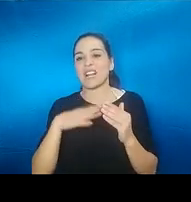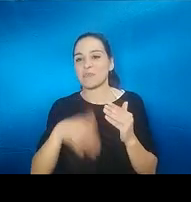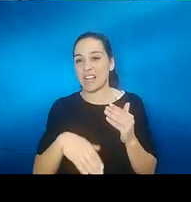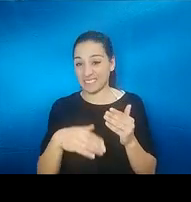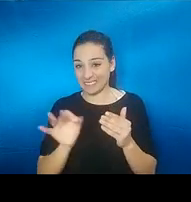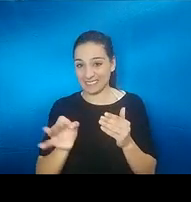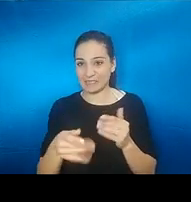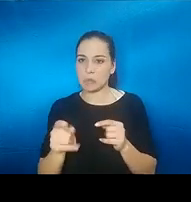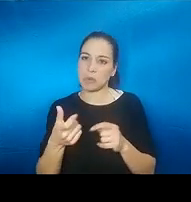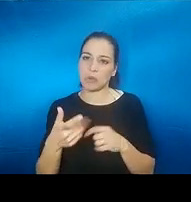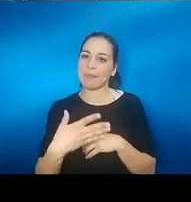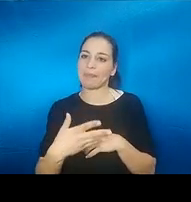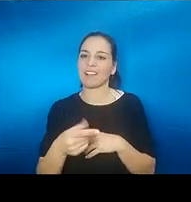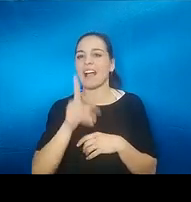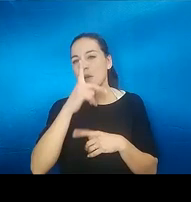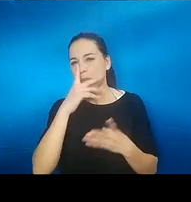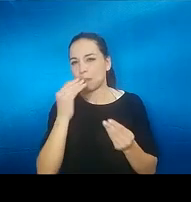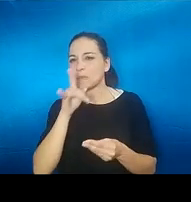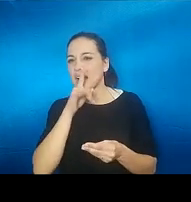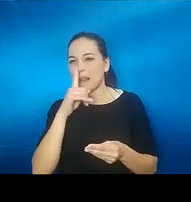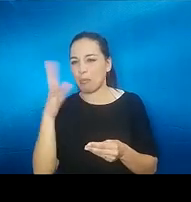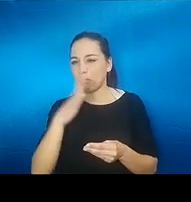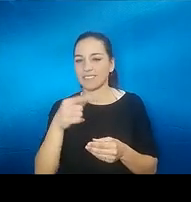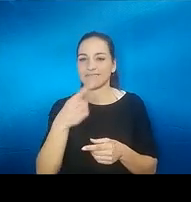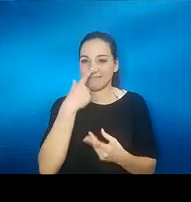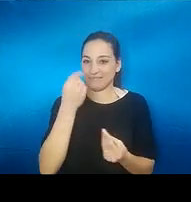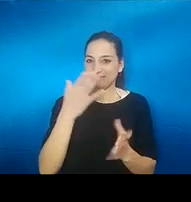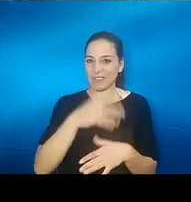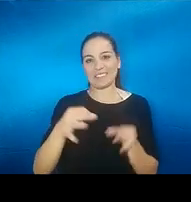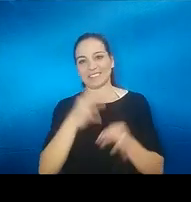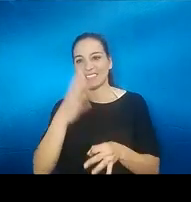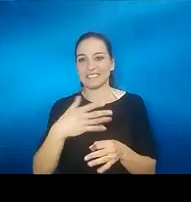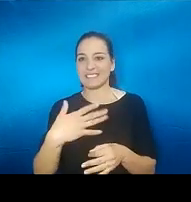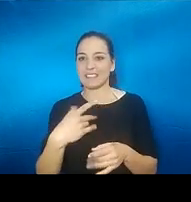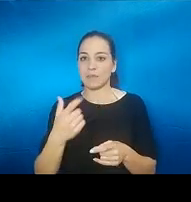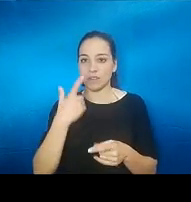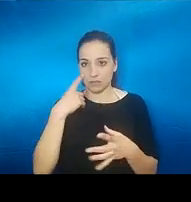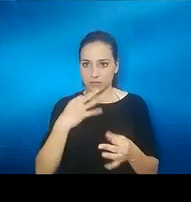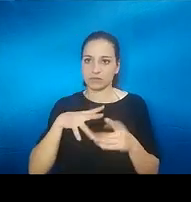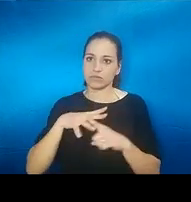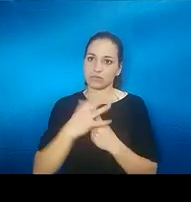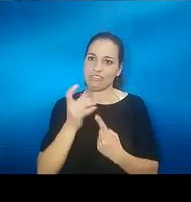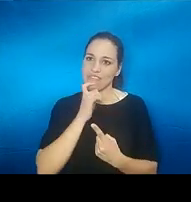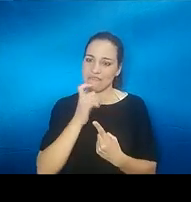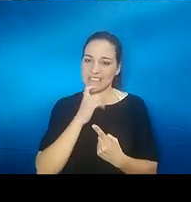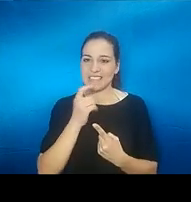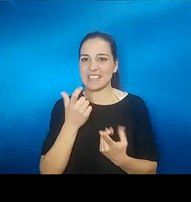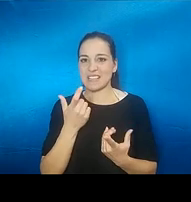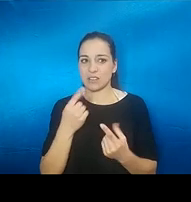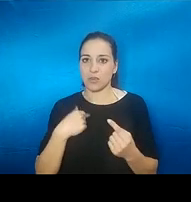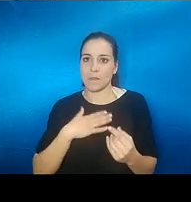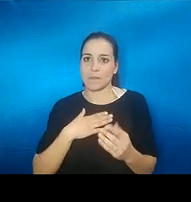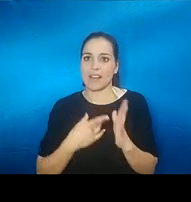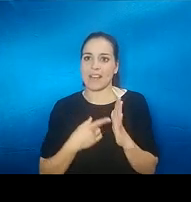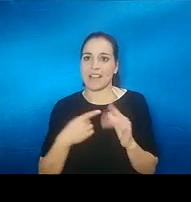bueno pues así no lo harás es un poco bueno pues despreciar esa ese déficit no al fin y al cabo es un déficit